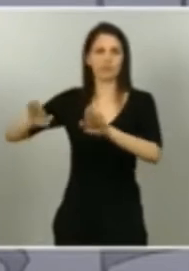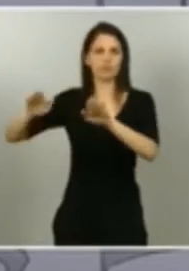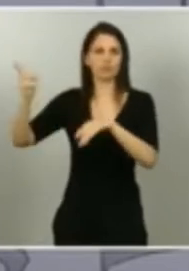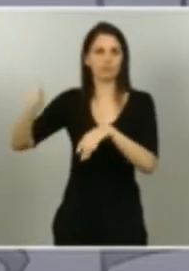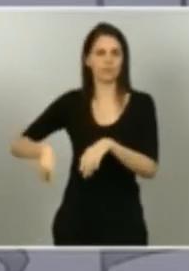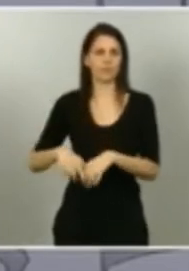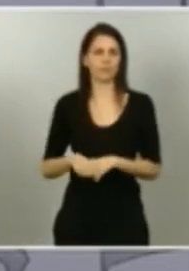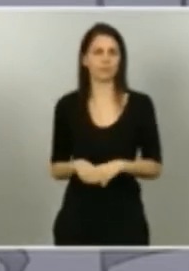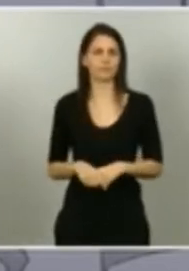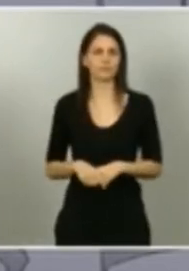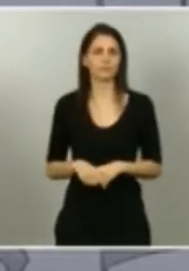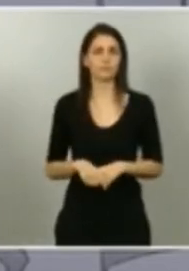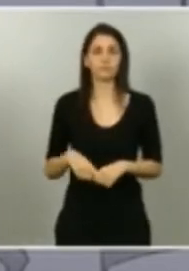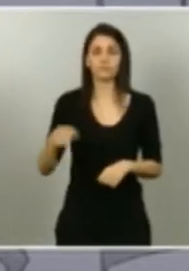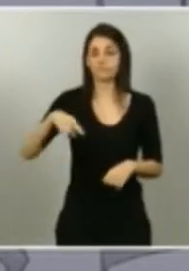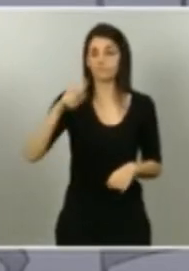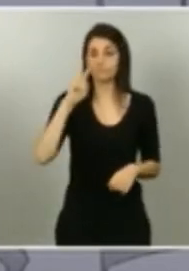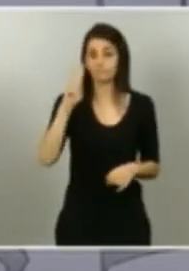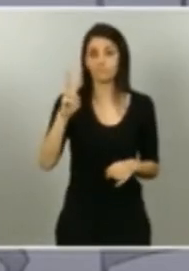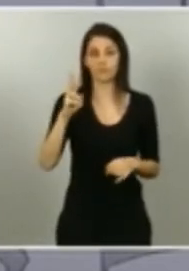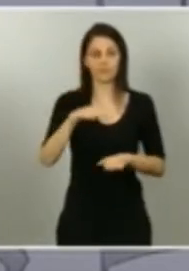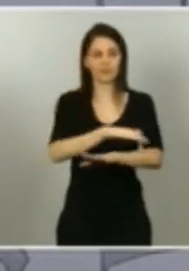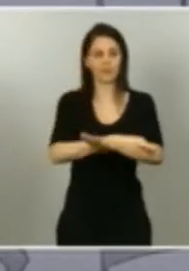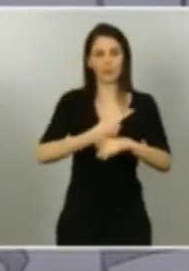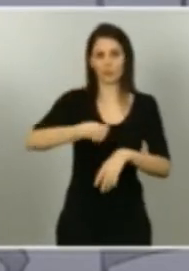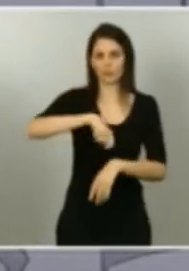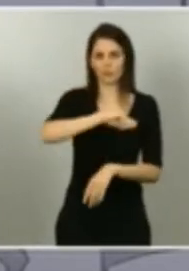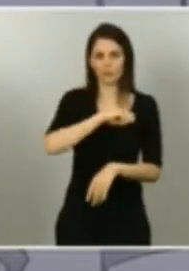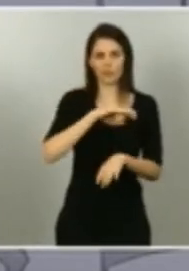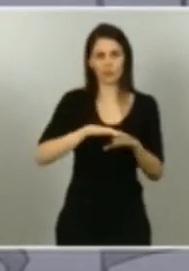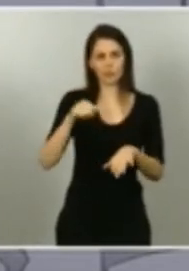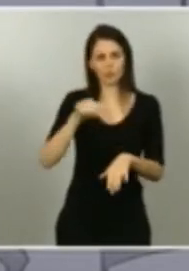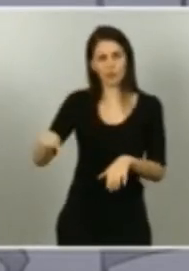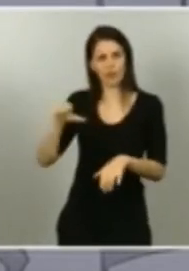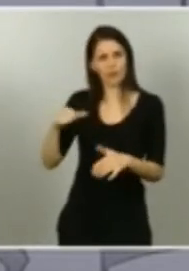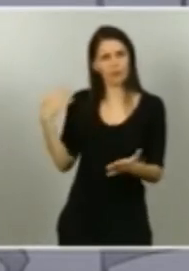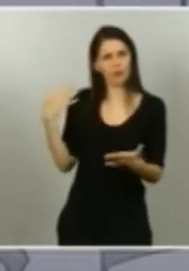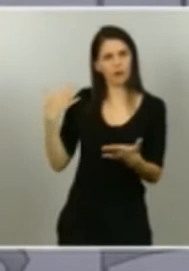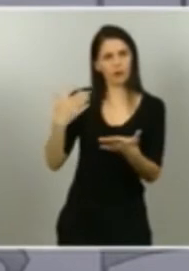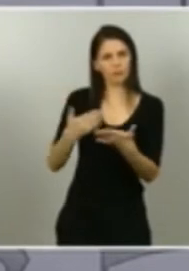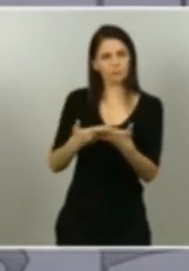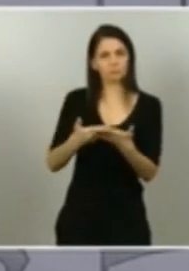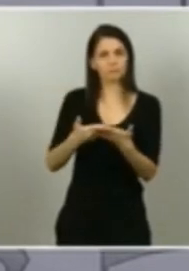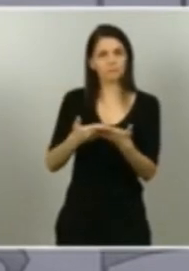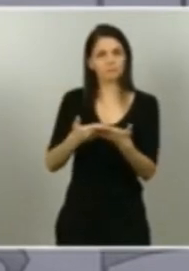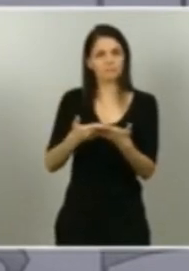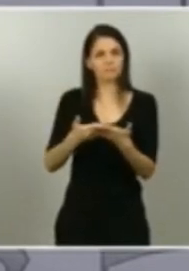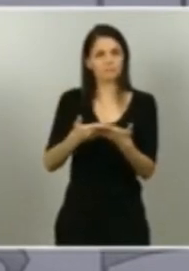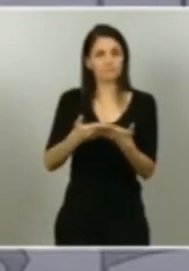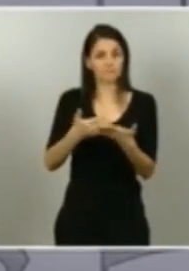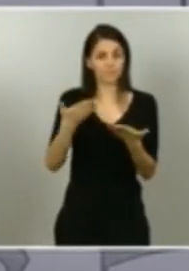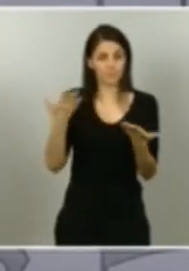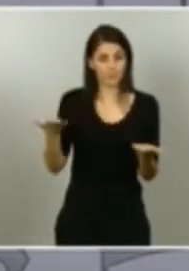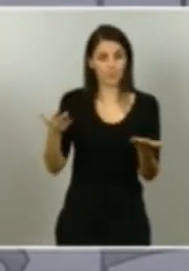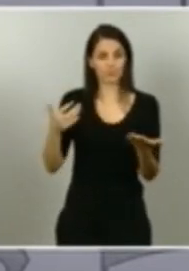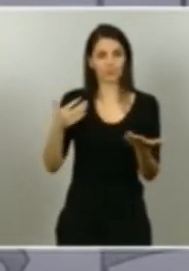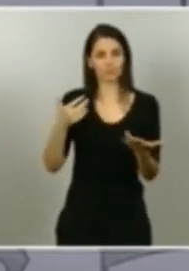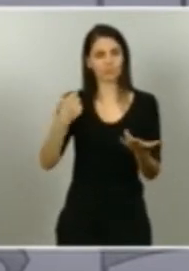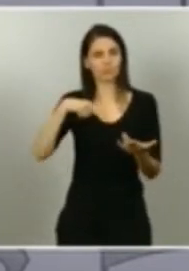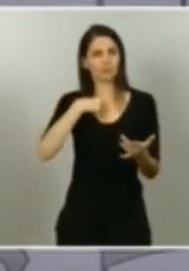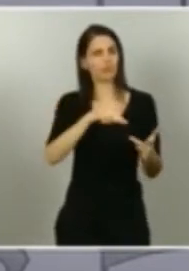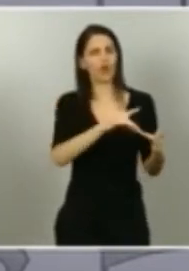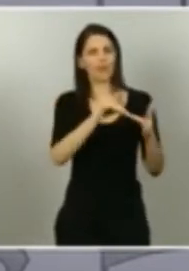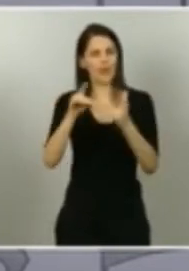desplegado el gobierno de España a lo largo de estas últimas semanas, nuestro país ha ejercido un papel de liderazgo activo y propositivo. Entre todos, hemos conseguido